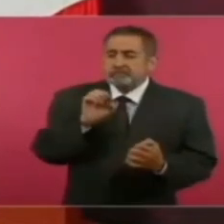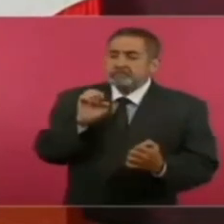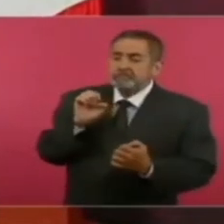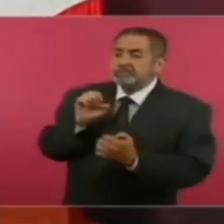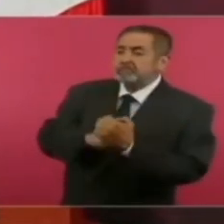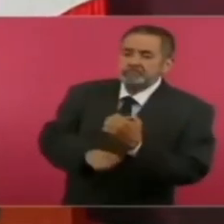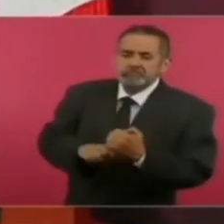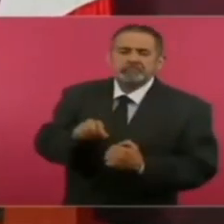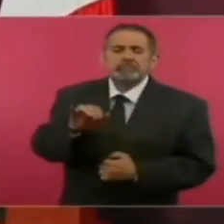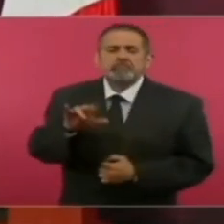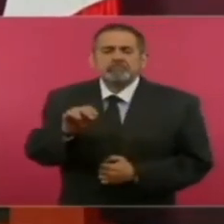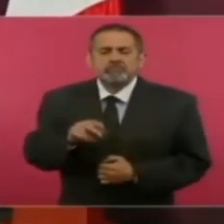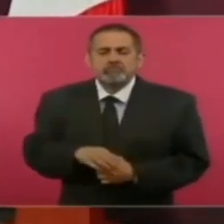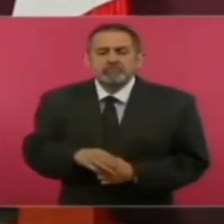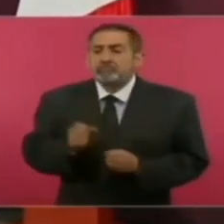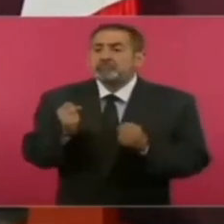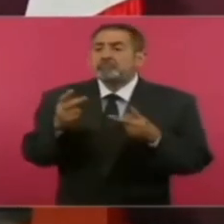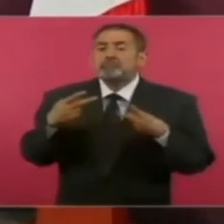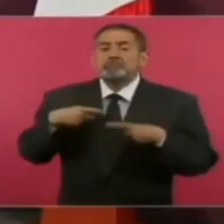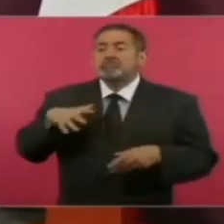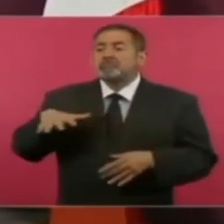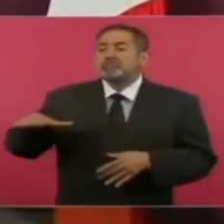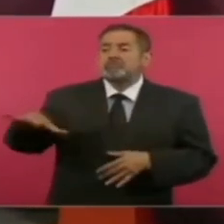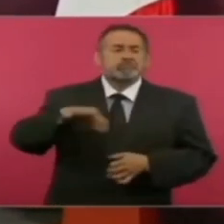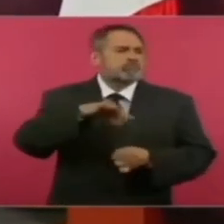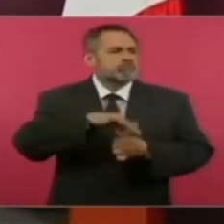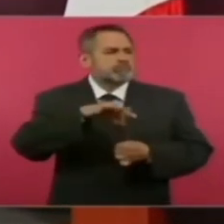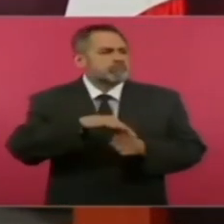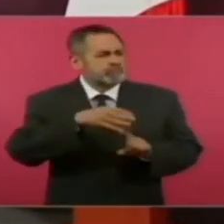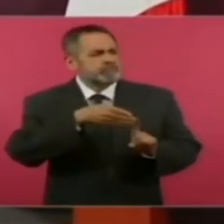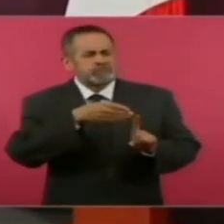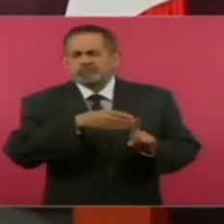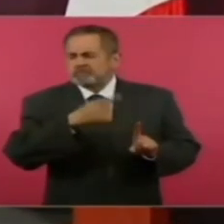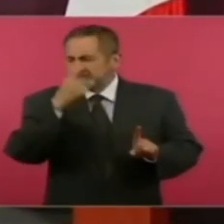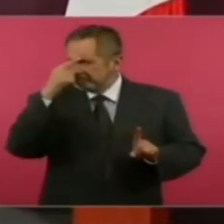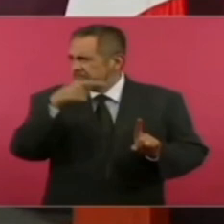no mucha gente que votó por Fox creyó